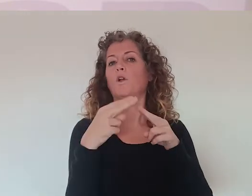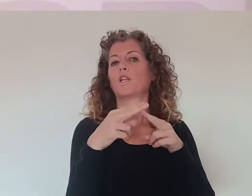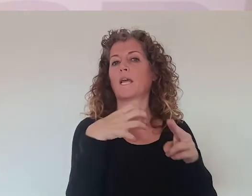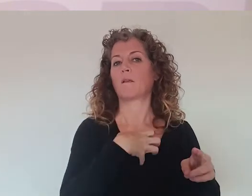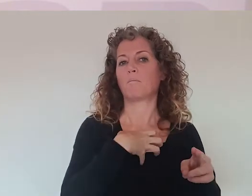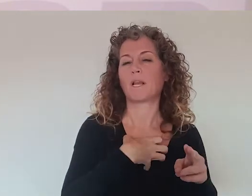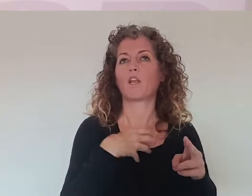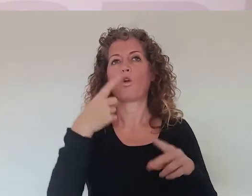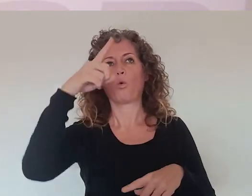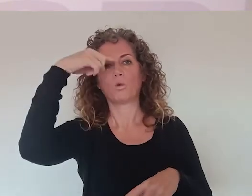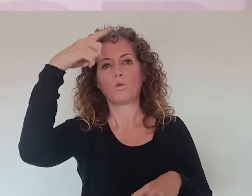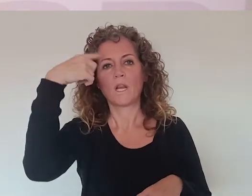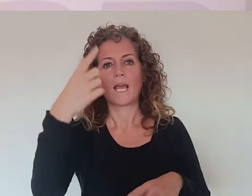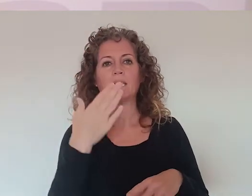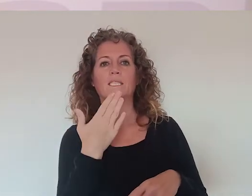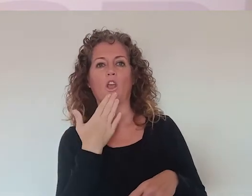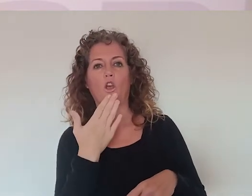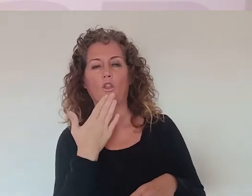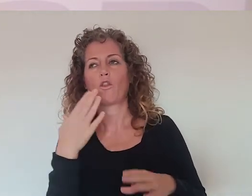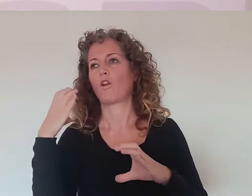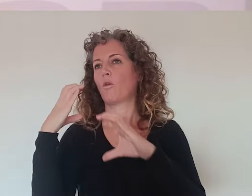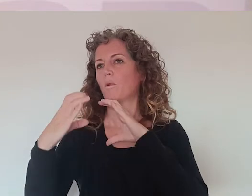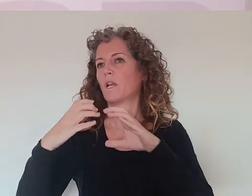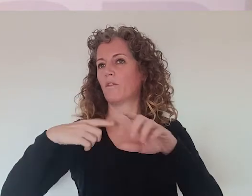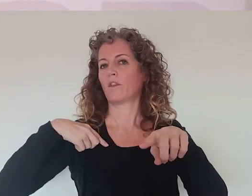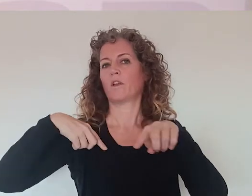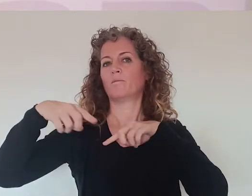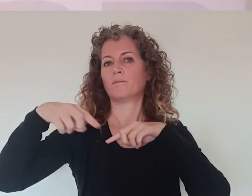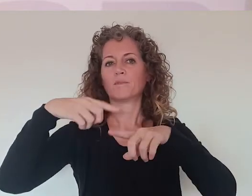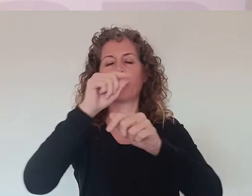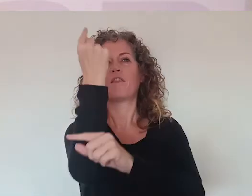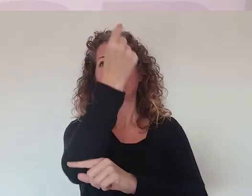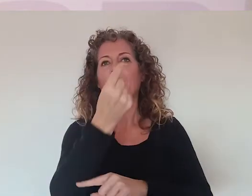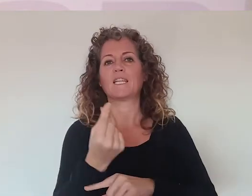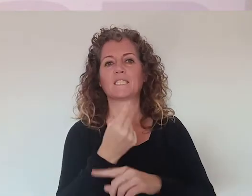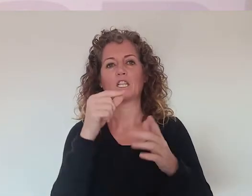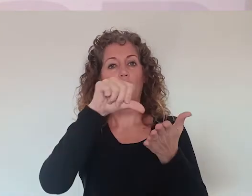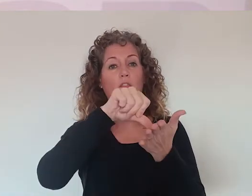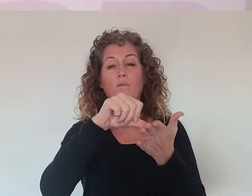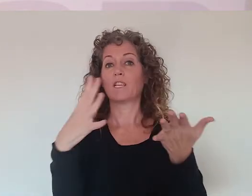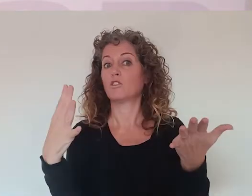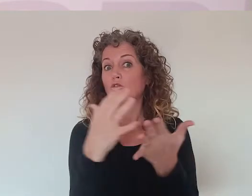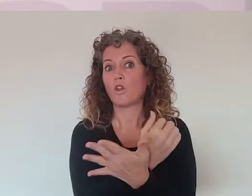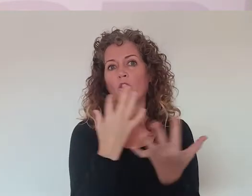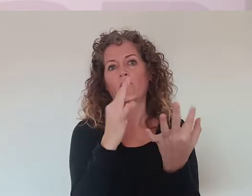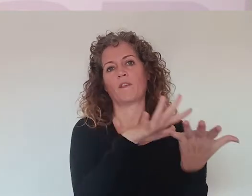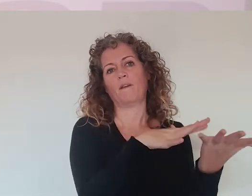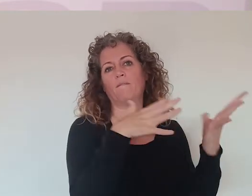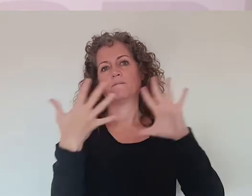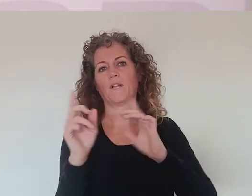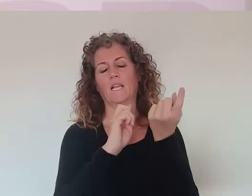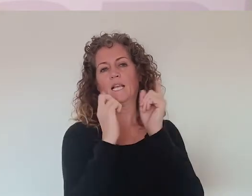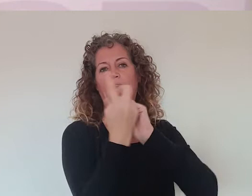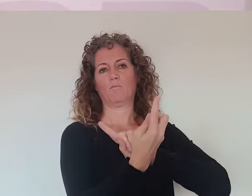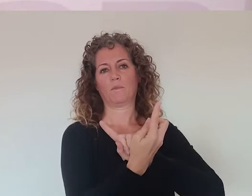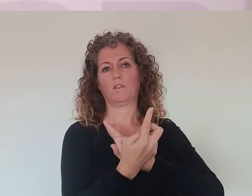políticas de educación, las políticas culturales de ocio, la comunicación, la manera de diseñar nuestras ciudades, ¿no? Es